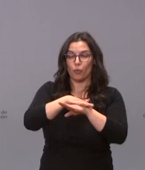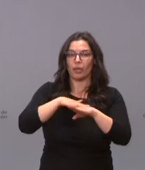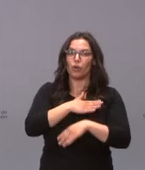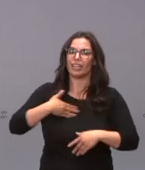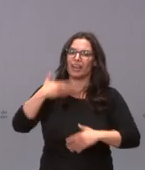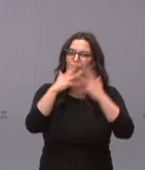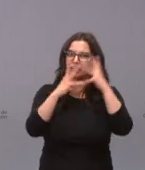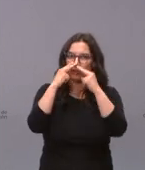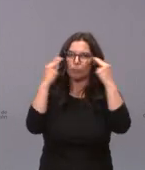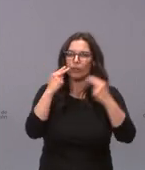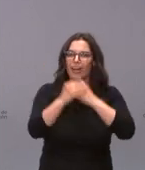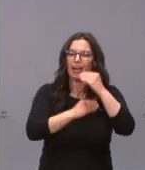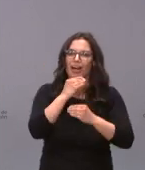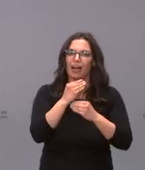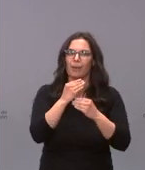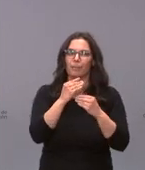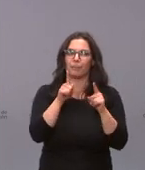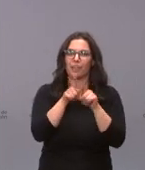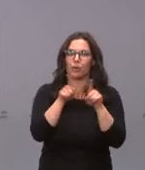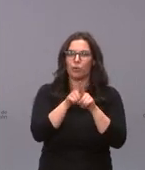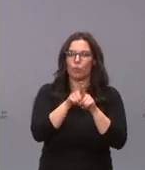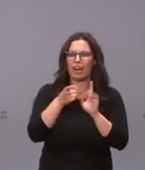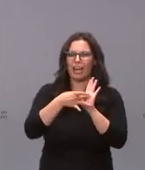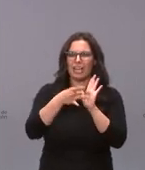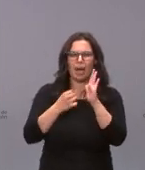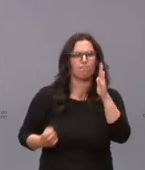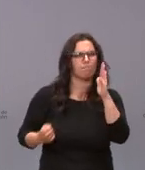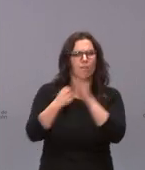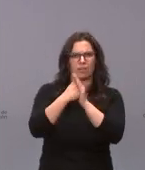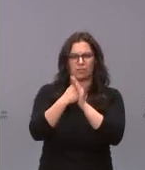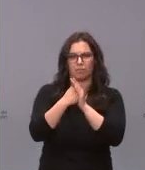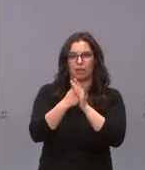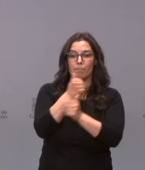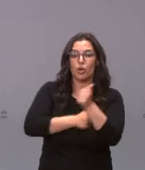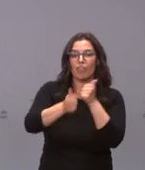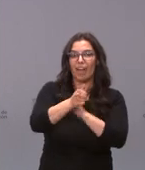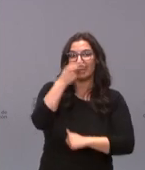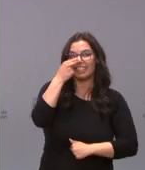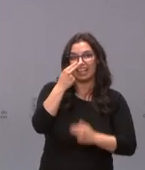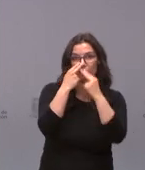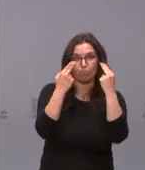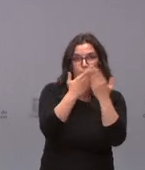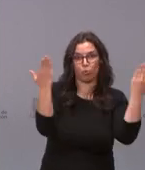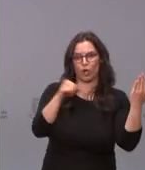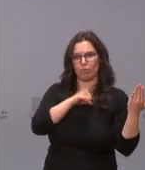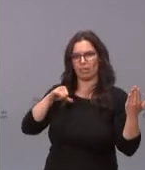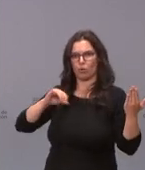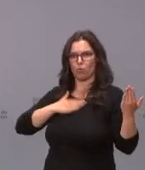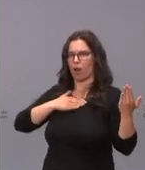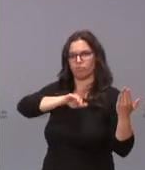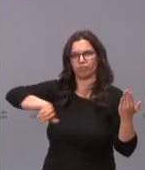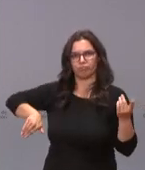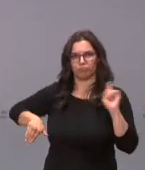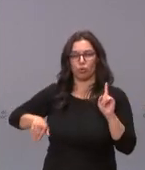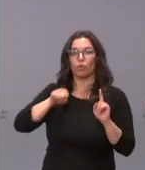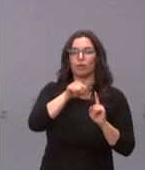se desarrolle conforme a los más altos estándares de calidad, priorizando el interés público sobre otros intereses particulares y